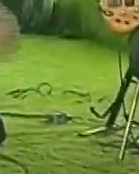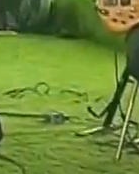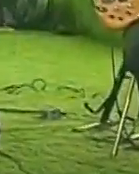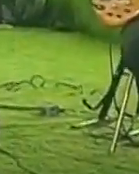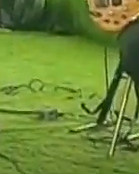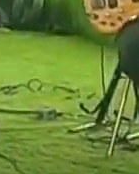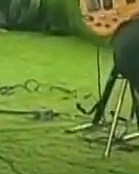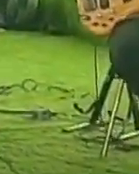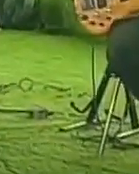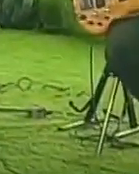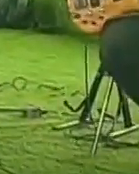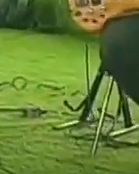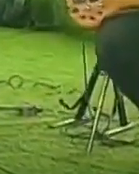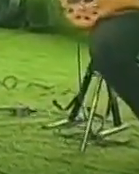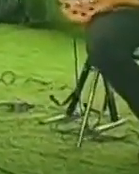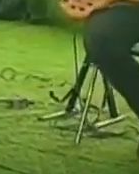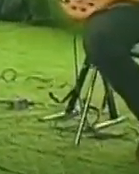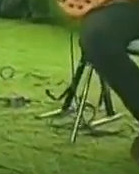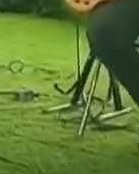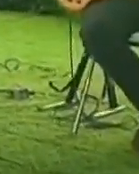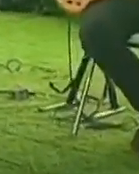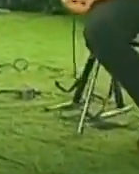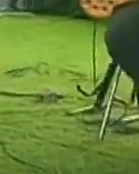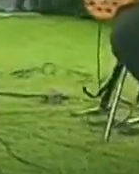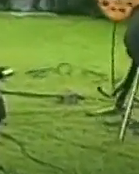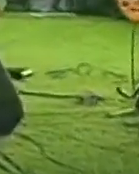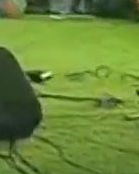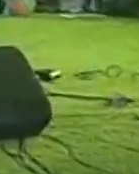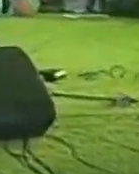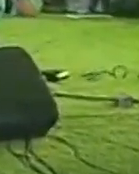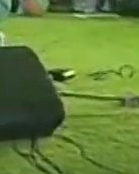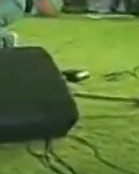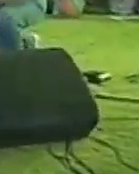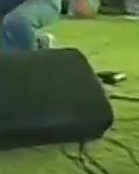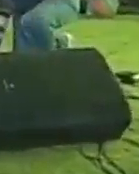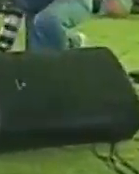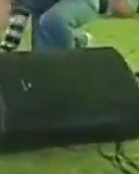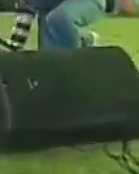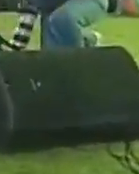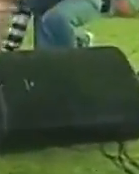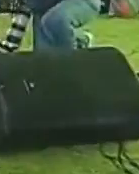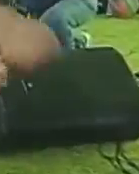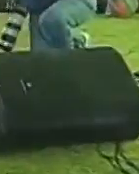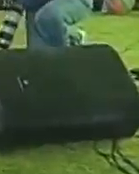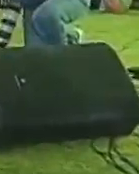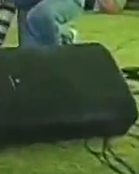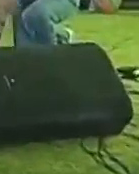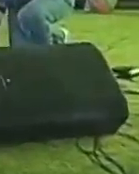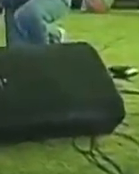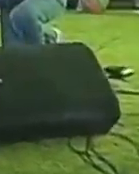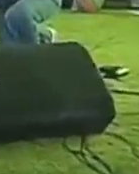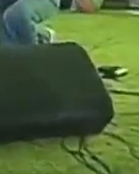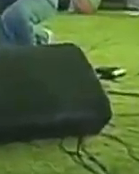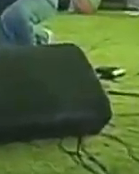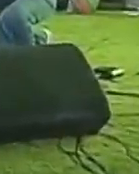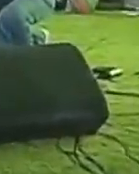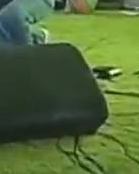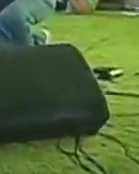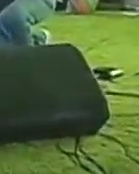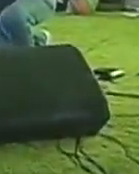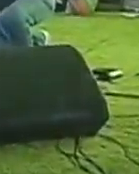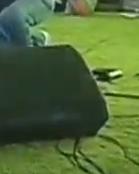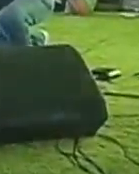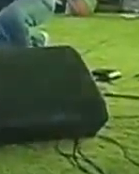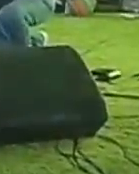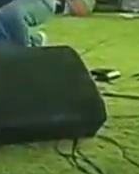bolivariana, que desde el gobierno, bolivariano, se tienen que tomar, acciones precisas, y acciones, importantes, de qué